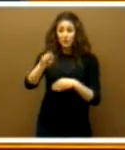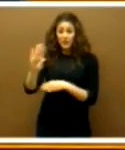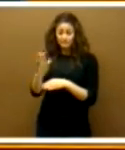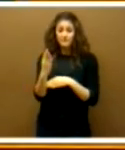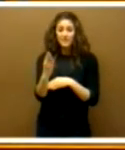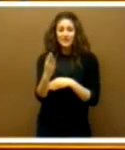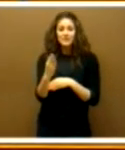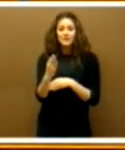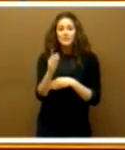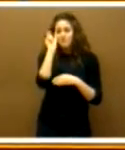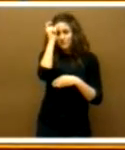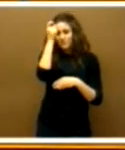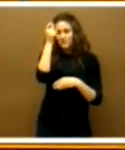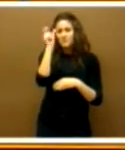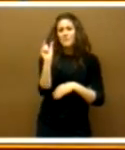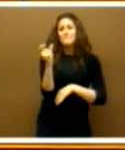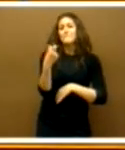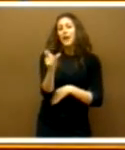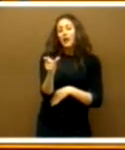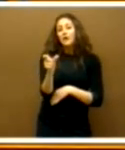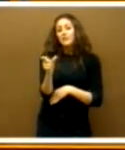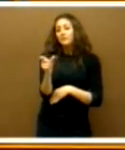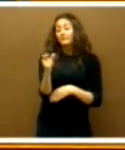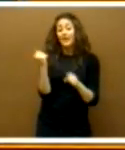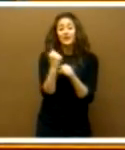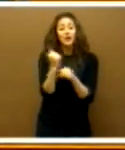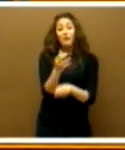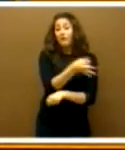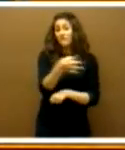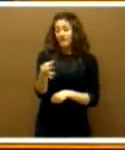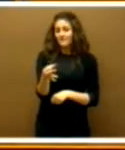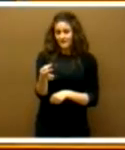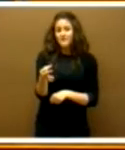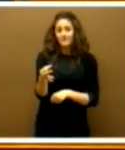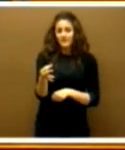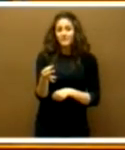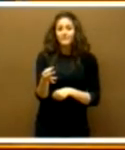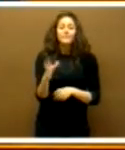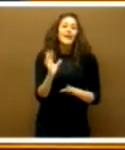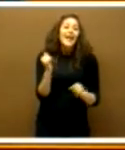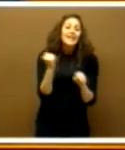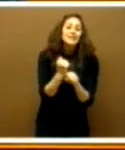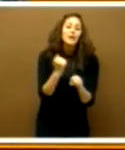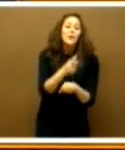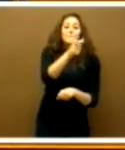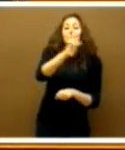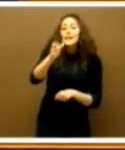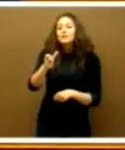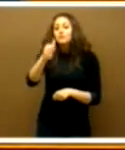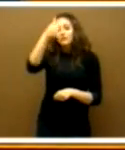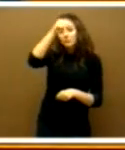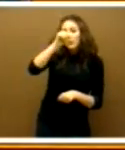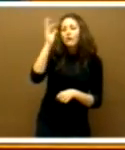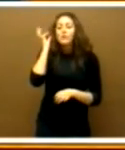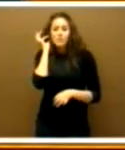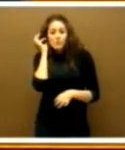presentando, educar, en ser más eficientes en el trabajo. Eso sí, en el trabajo aquel o aquella persona, aquel hombre o